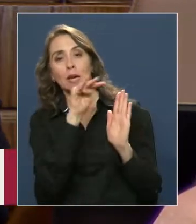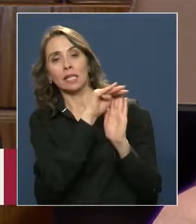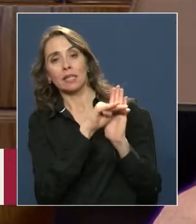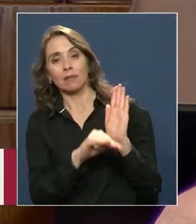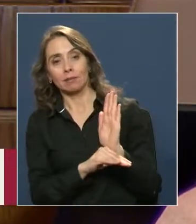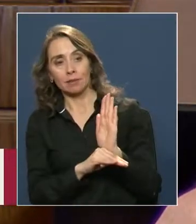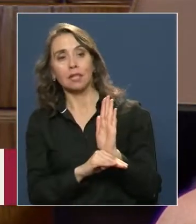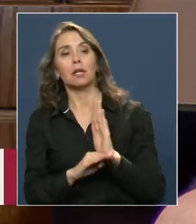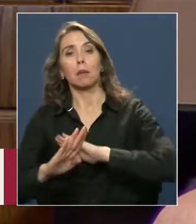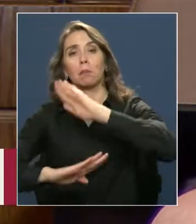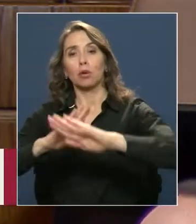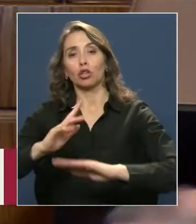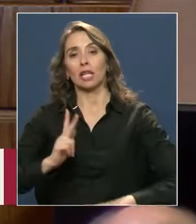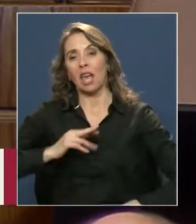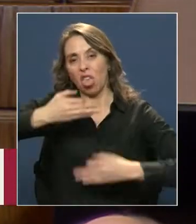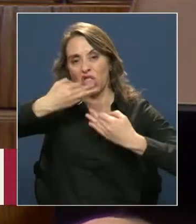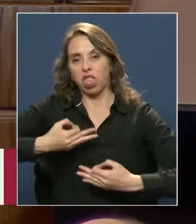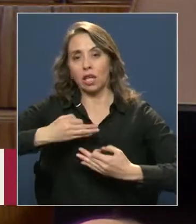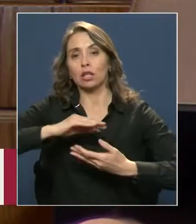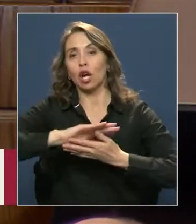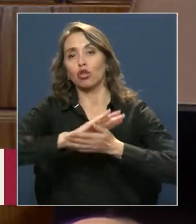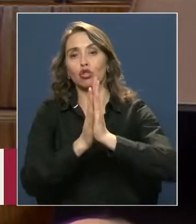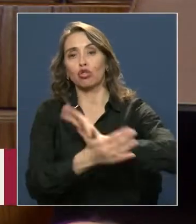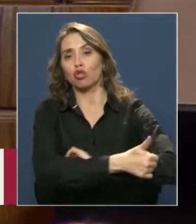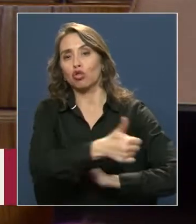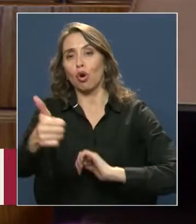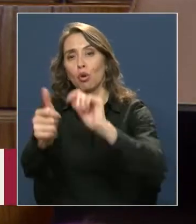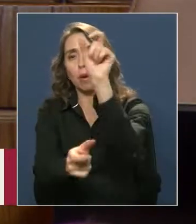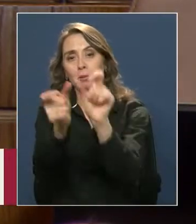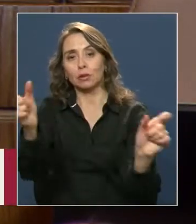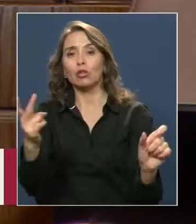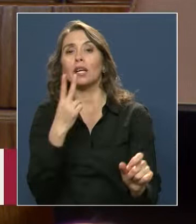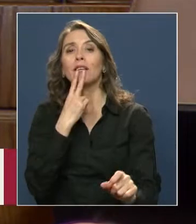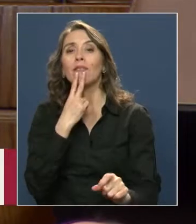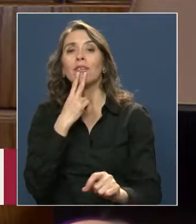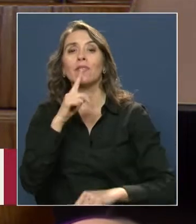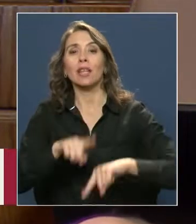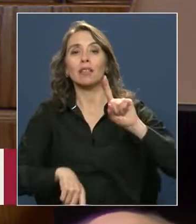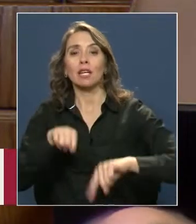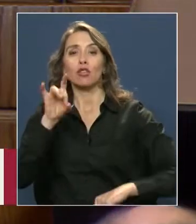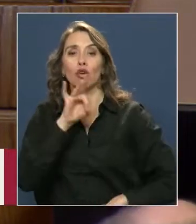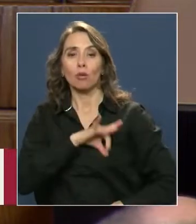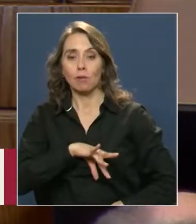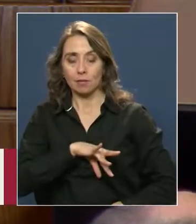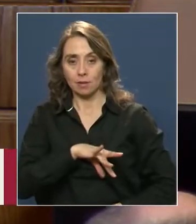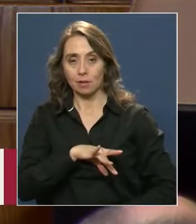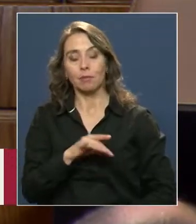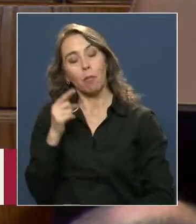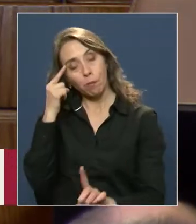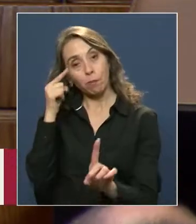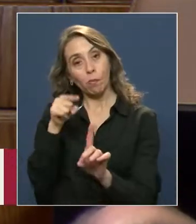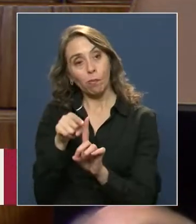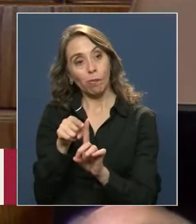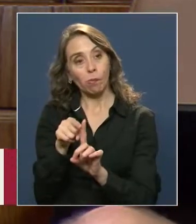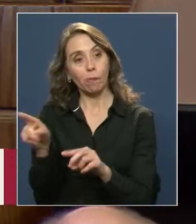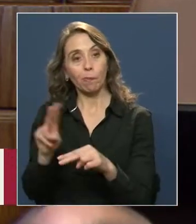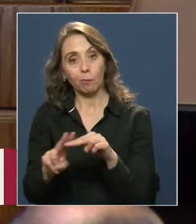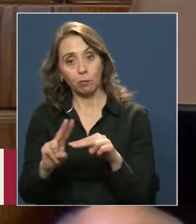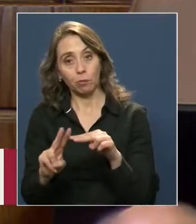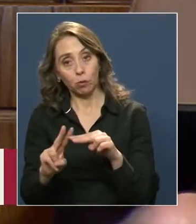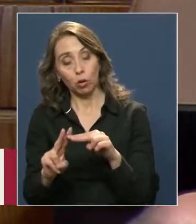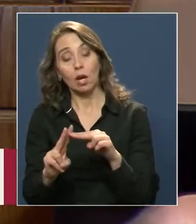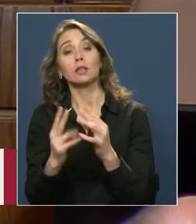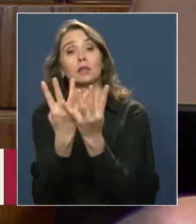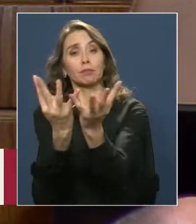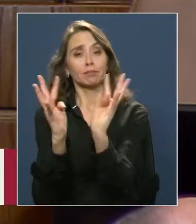protege la dignidad de todas las personas que habitan en el territorio nacional. Tiene como objetivo integrar en su actuar diversas